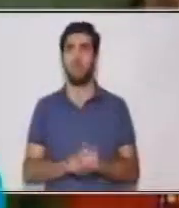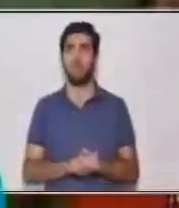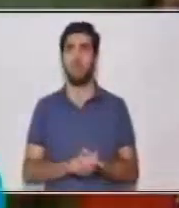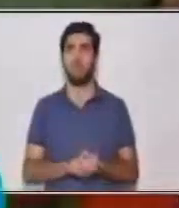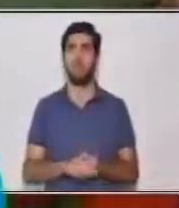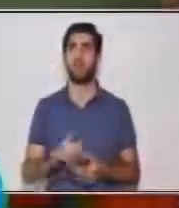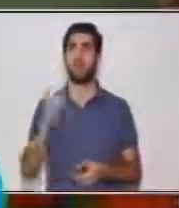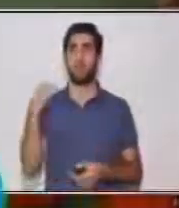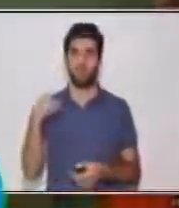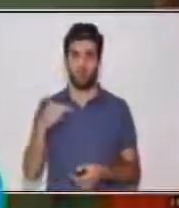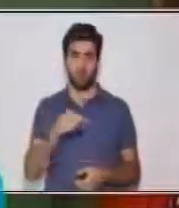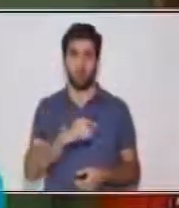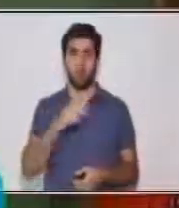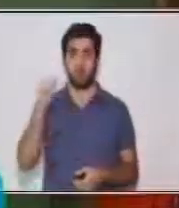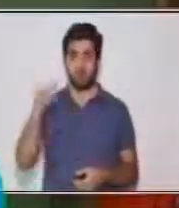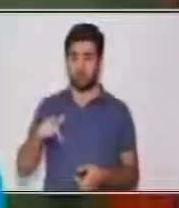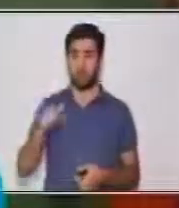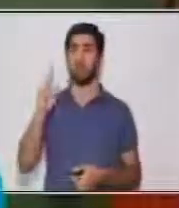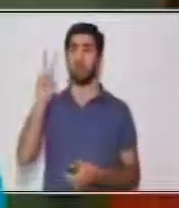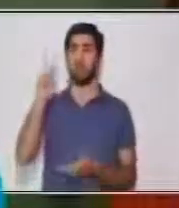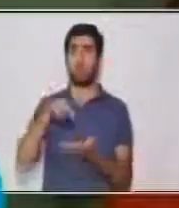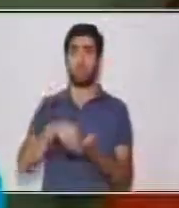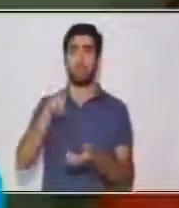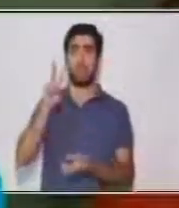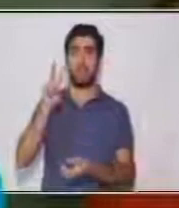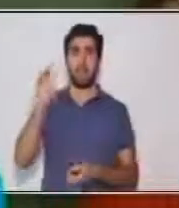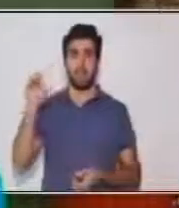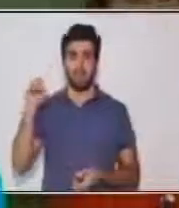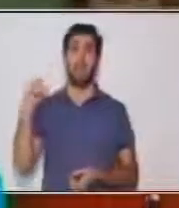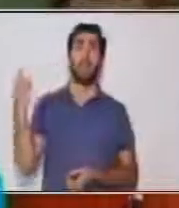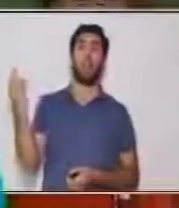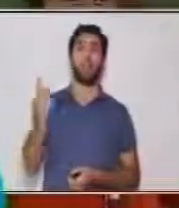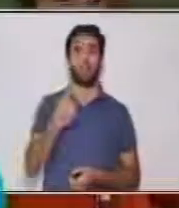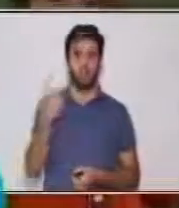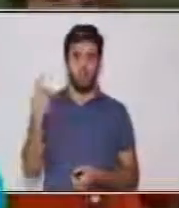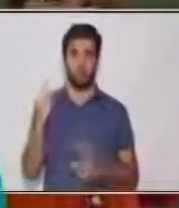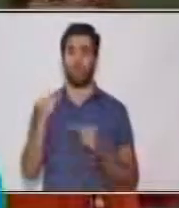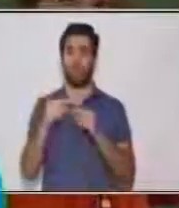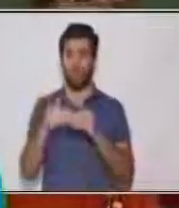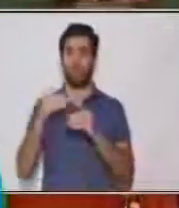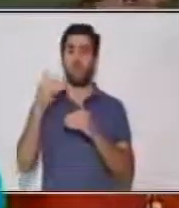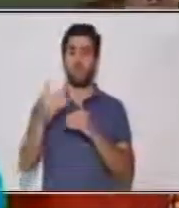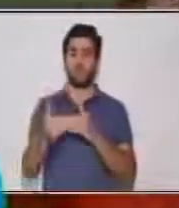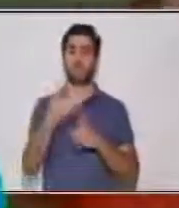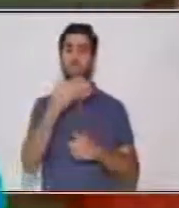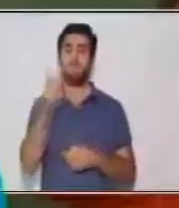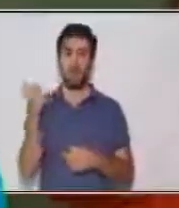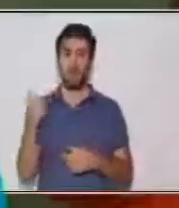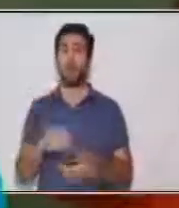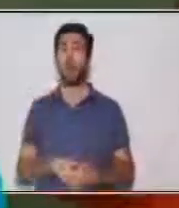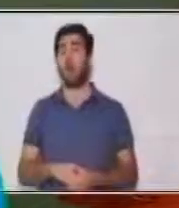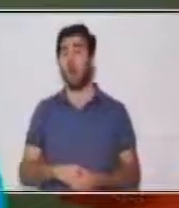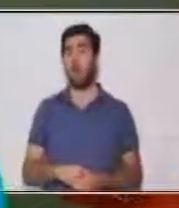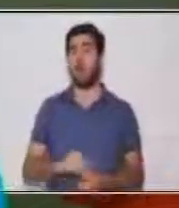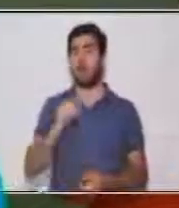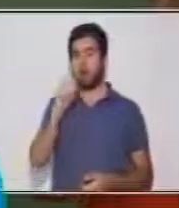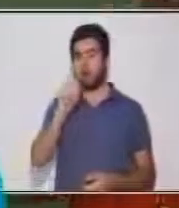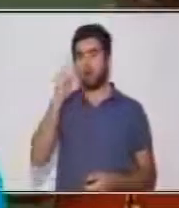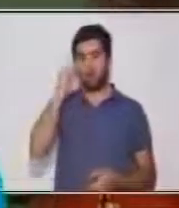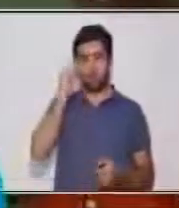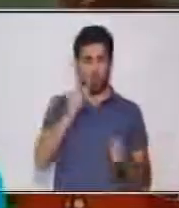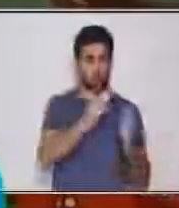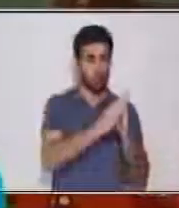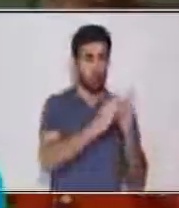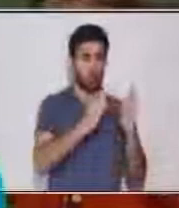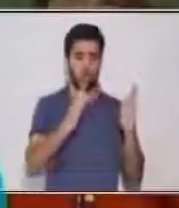el año 2020 y todo va a mejorar. ¿Dónde creen ustedes que termina el hecho y empieza la opinión en este